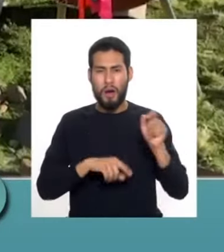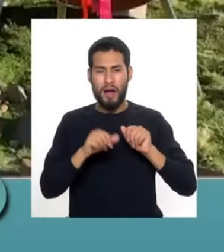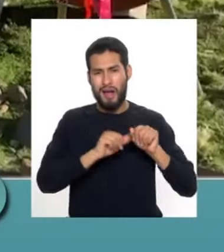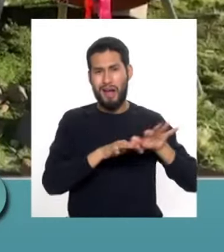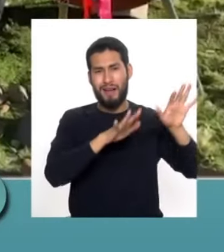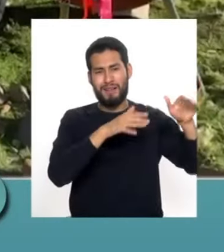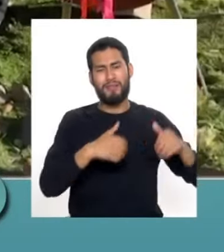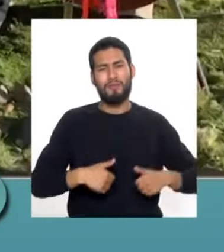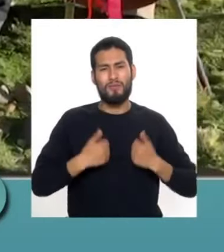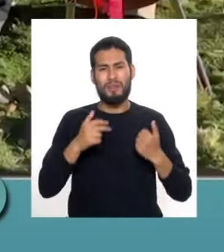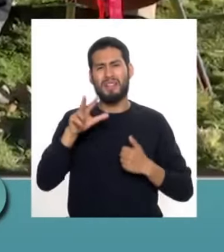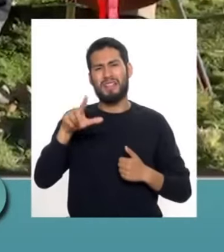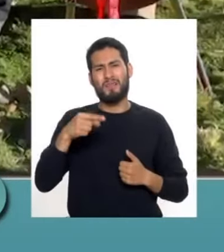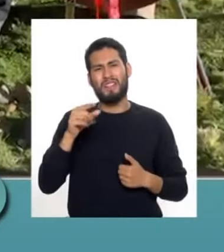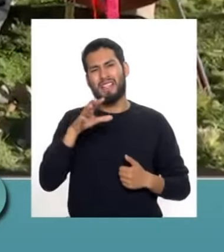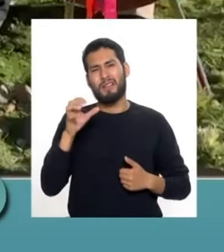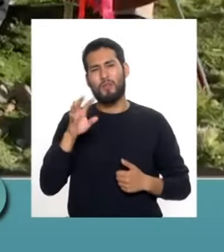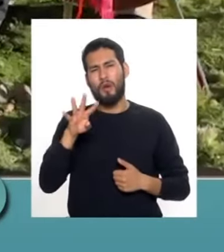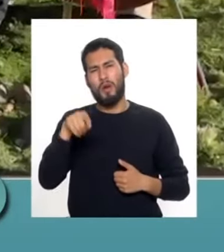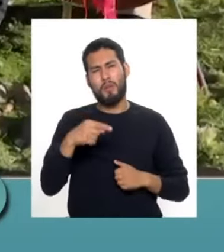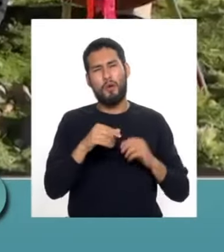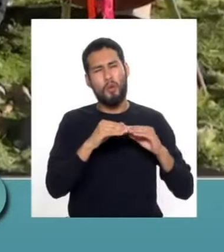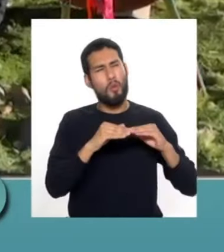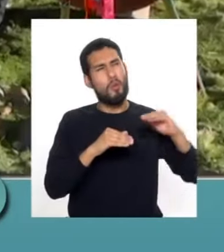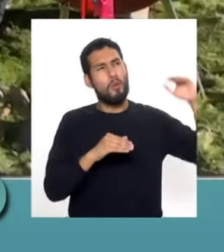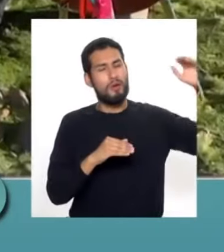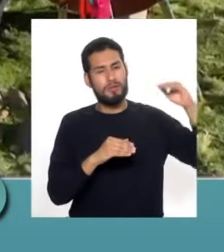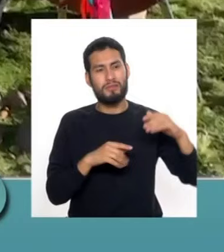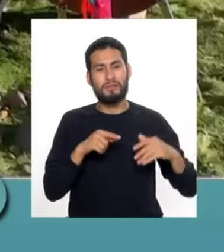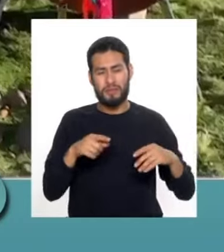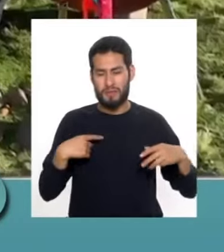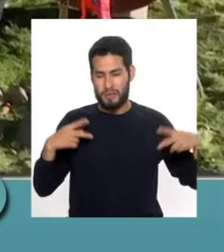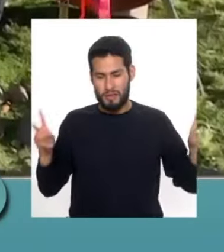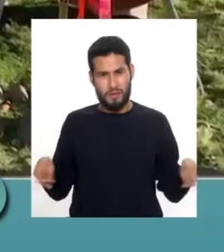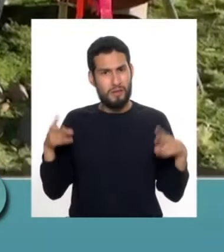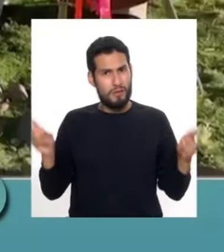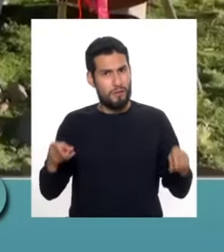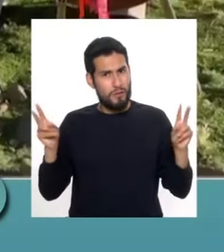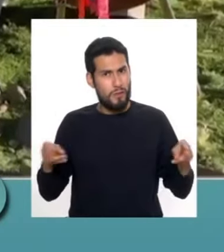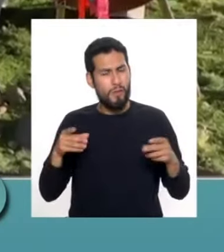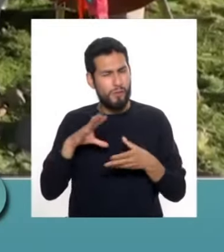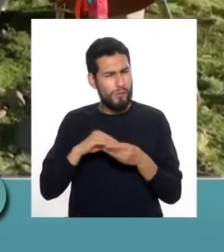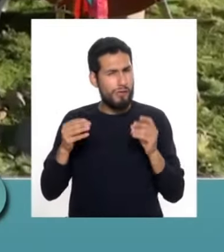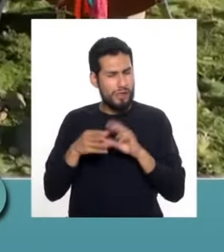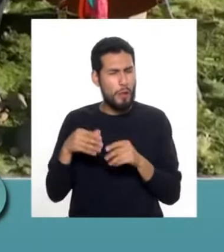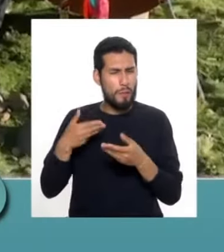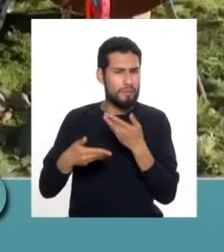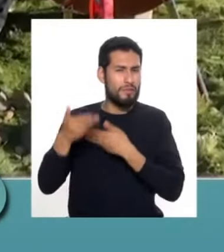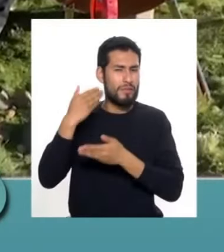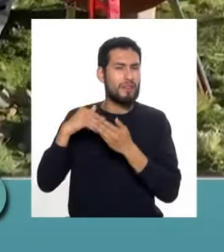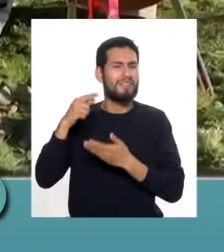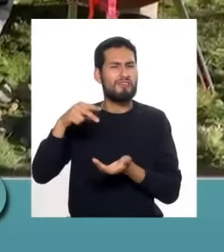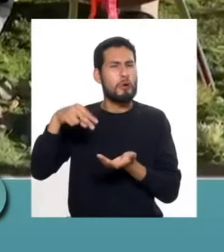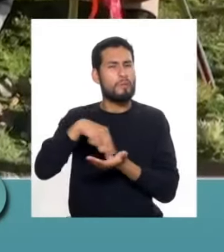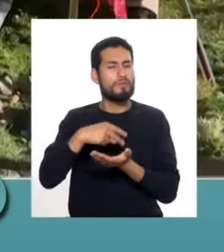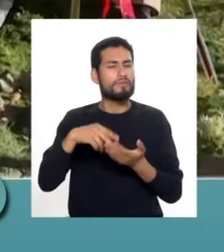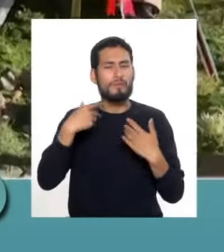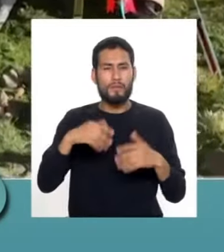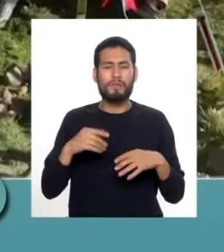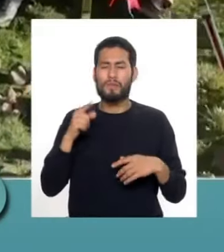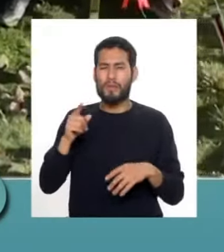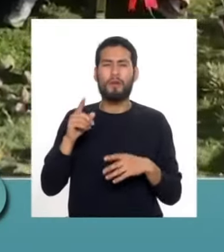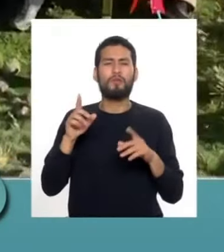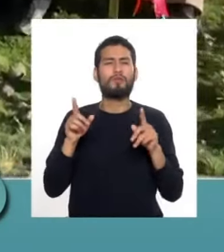los 3.500, 4.000 metros. Y bueno, la danza tijera, pues, a través de la historia, pues, ha sido una danza mágico